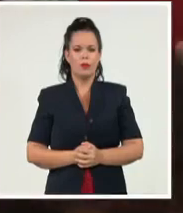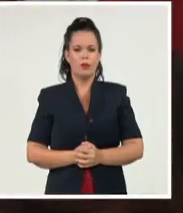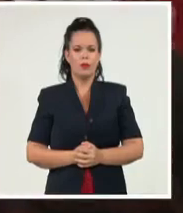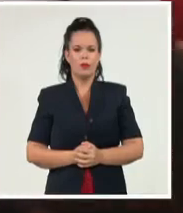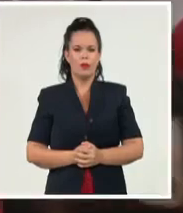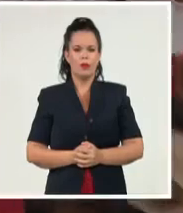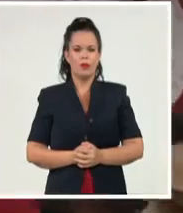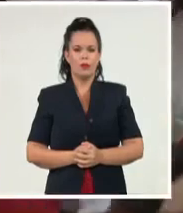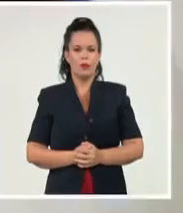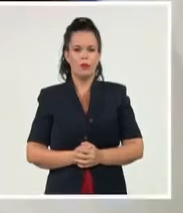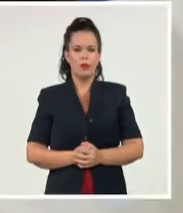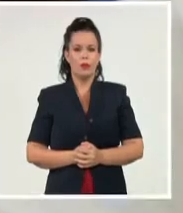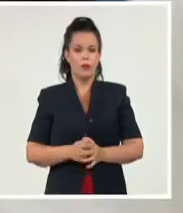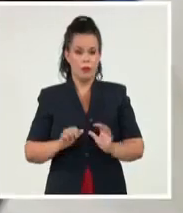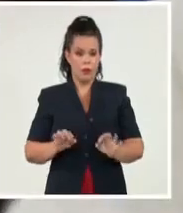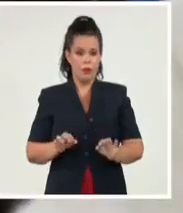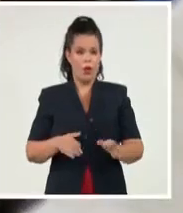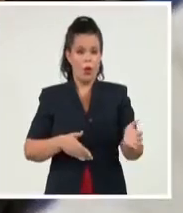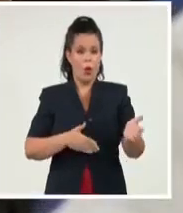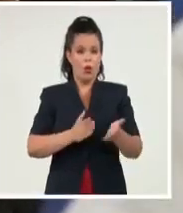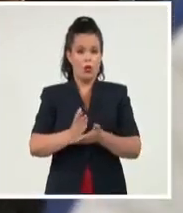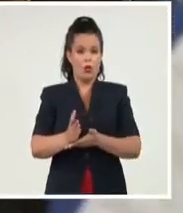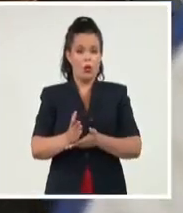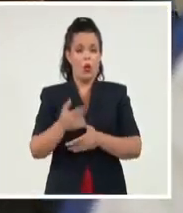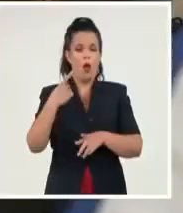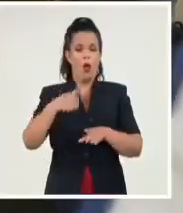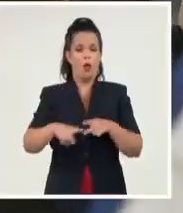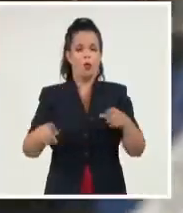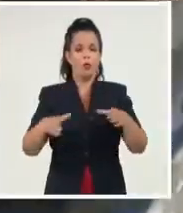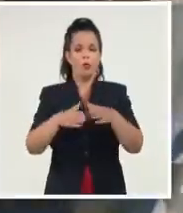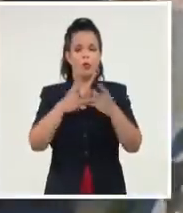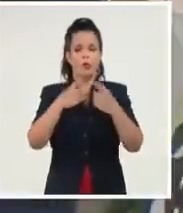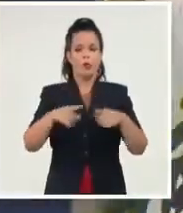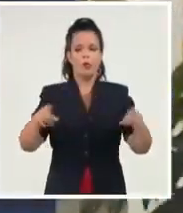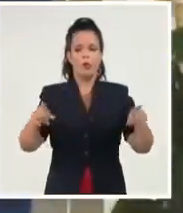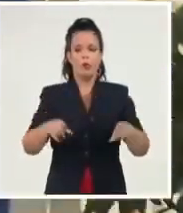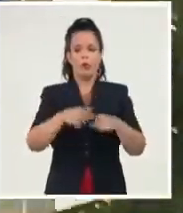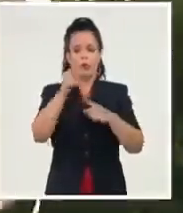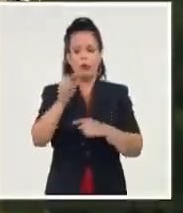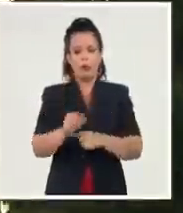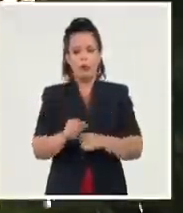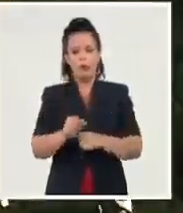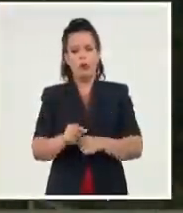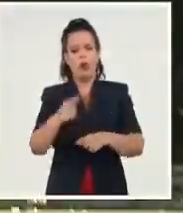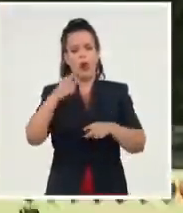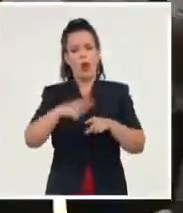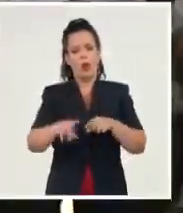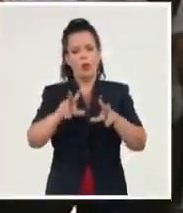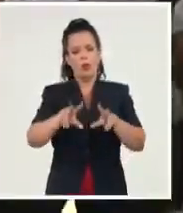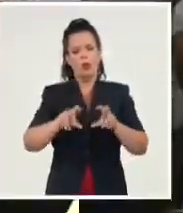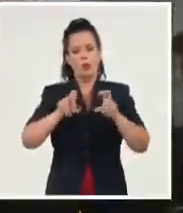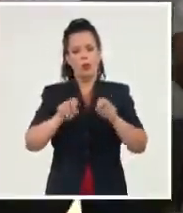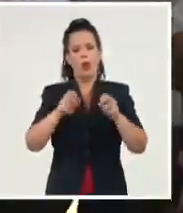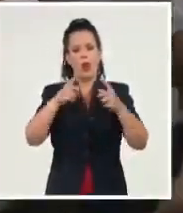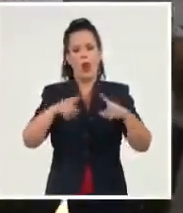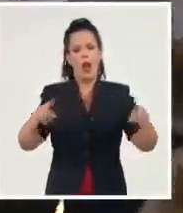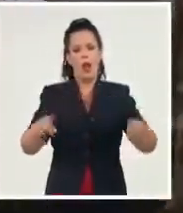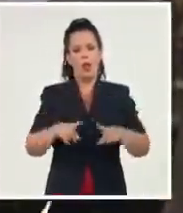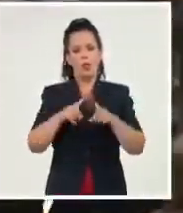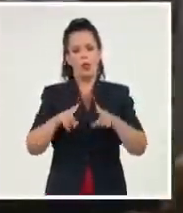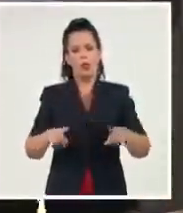Mientras el cantante de Moncada, Duany Ramos, movió a todos con el gallo de pelea. ¡Un, dos, tres, go!